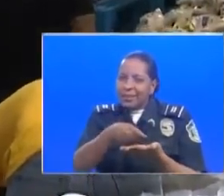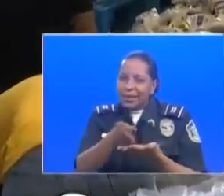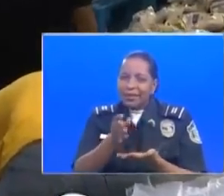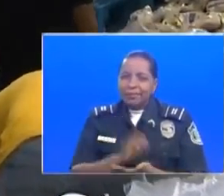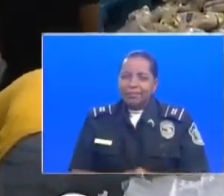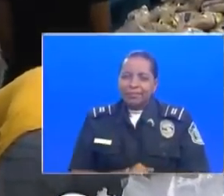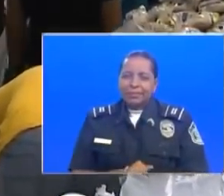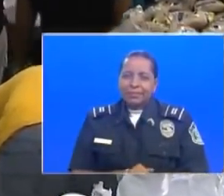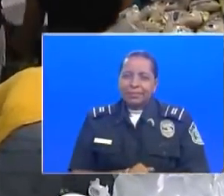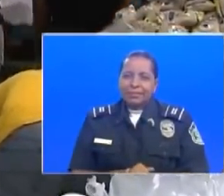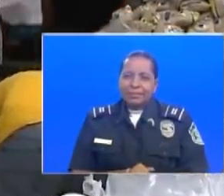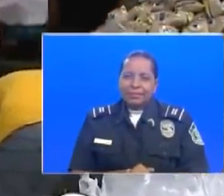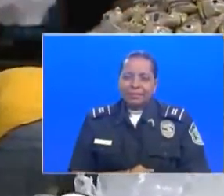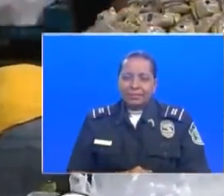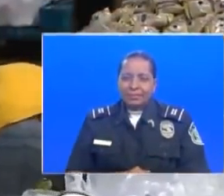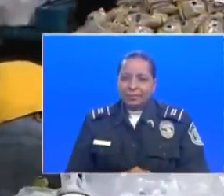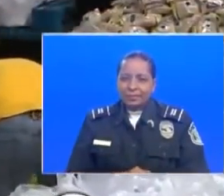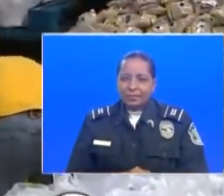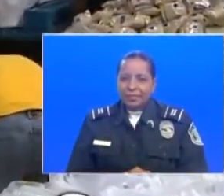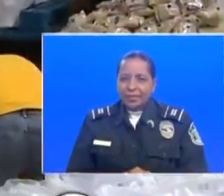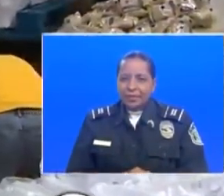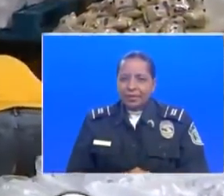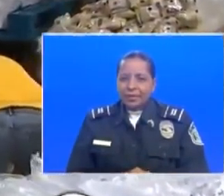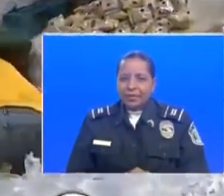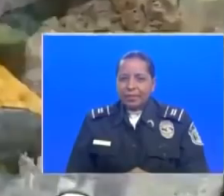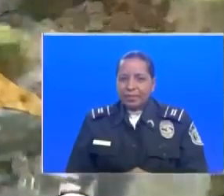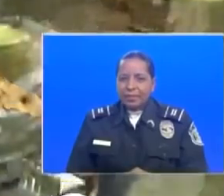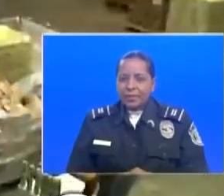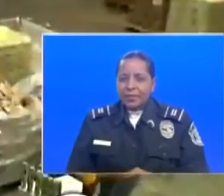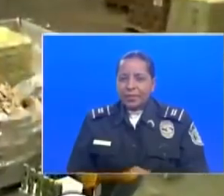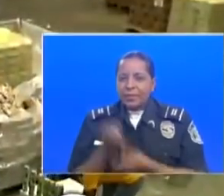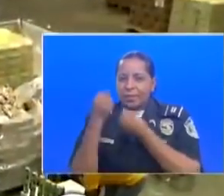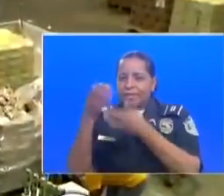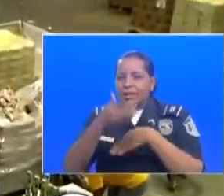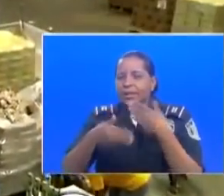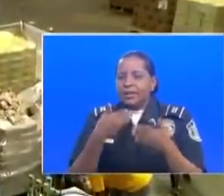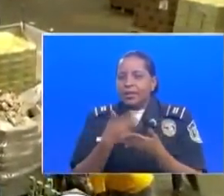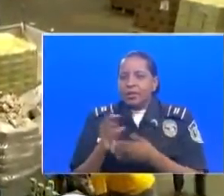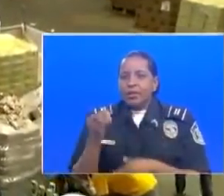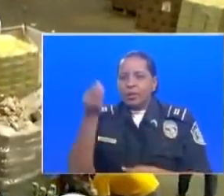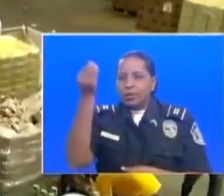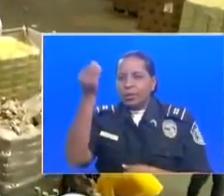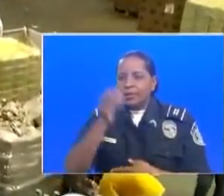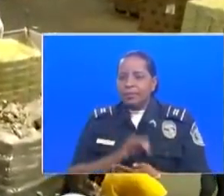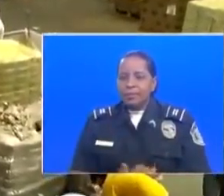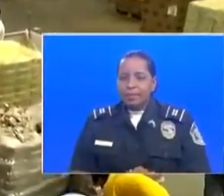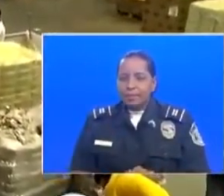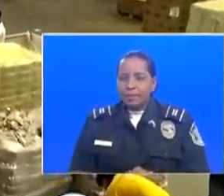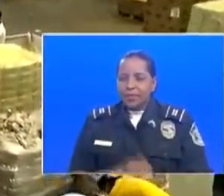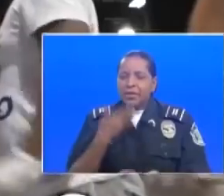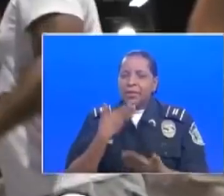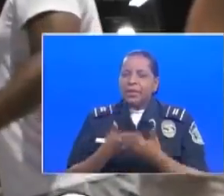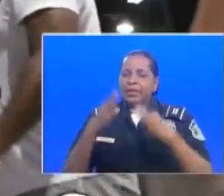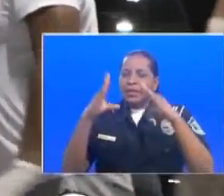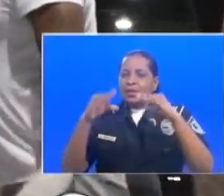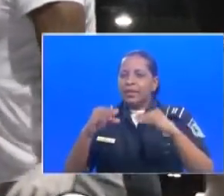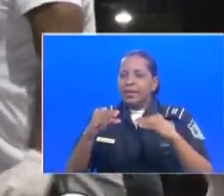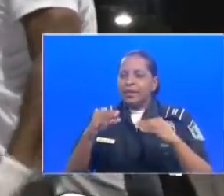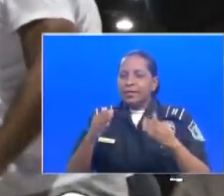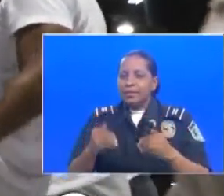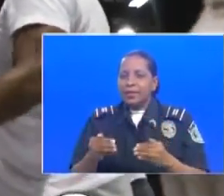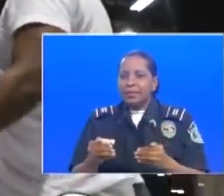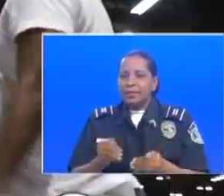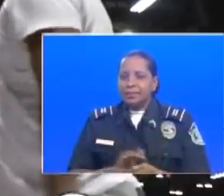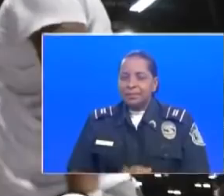Hay que pagar. Muy bueno. Su mensaje a todos los jóvenes. Bueno, buenas tardes a todos, Panamá.